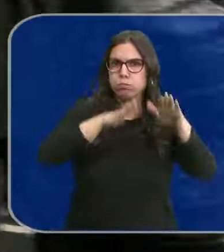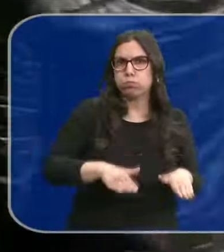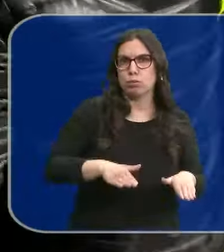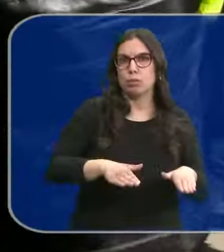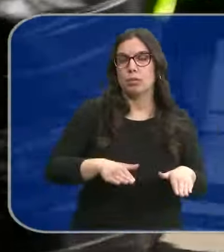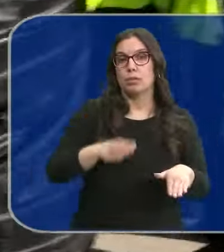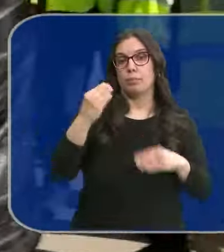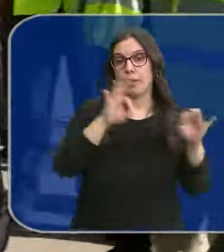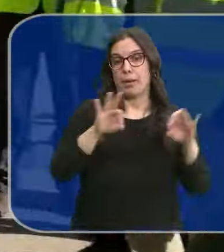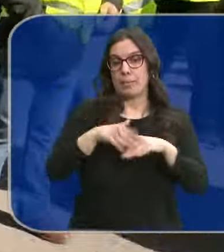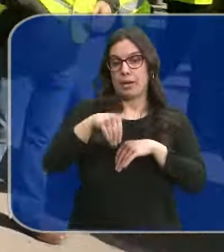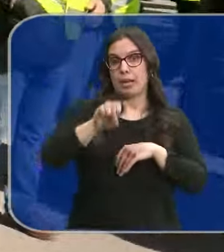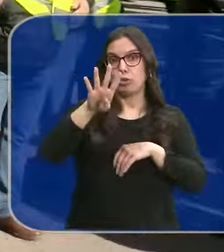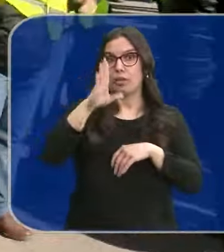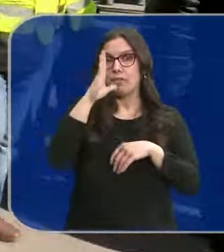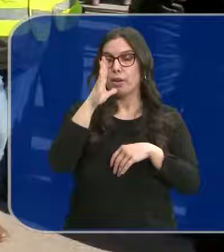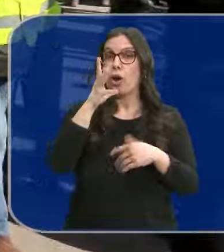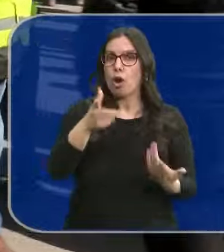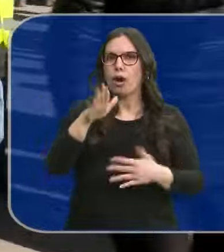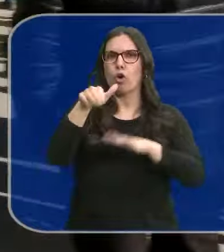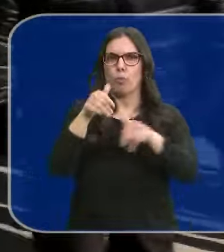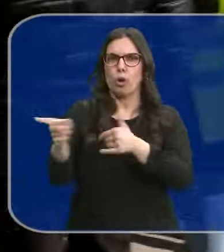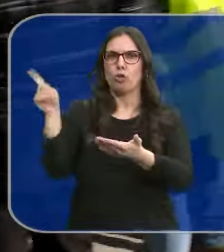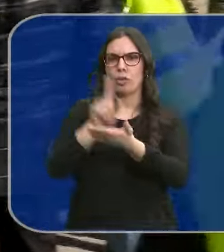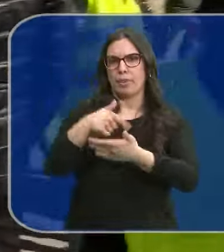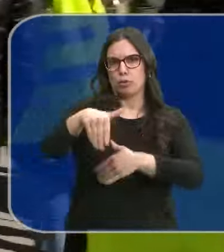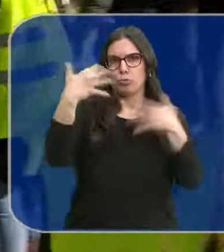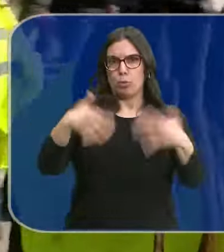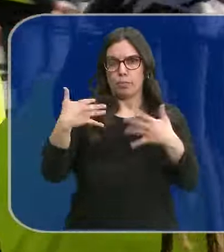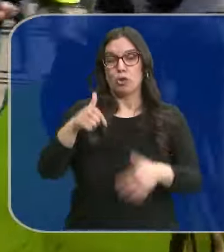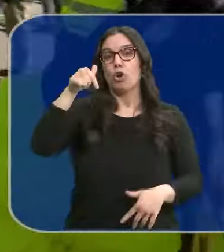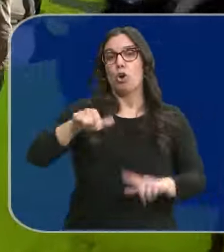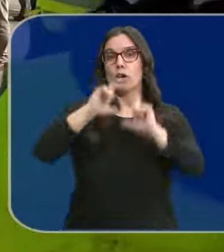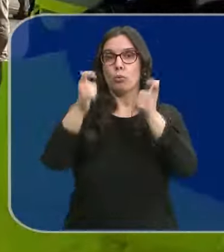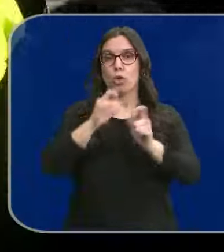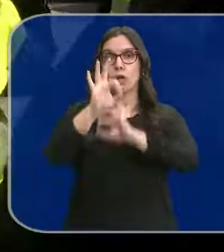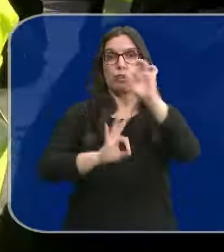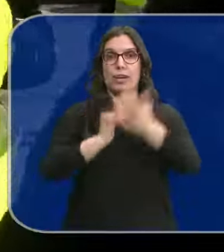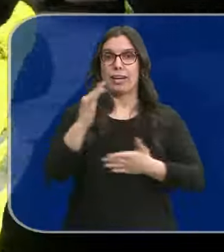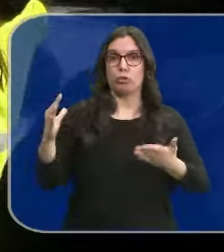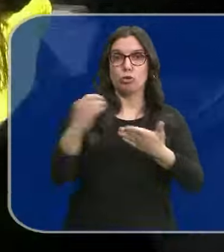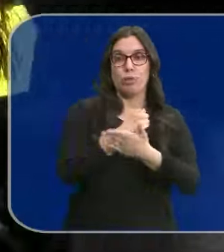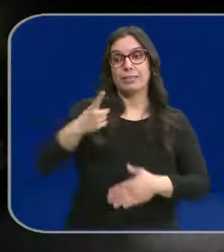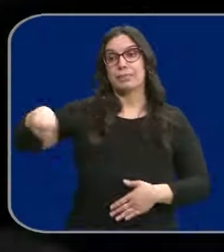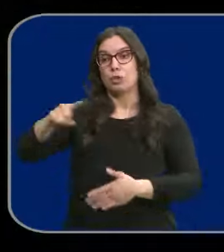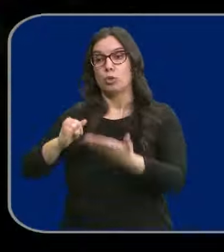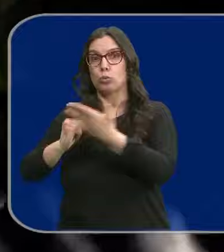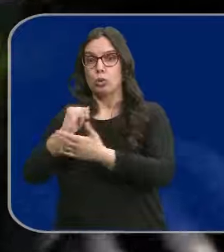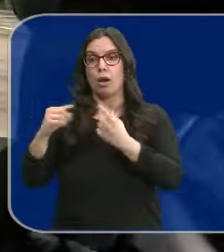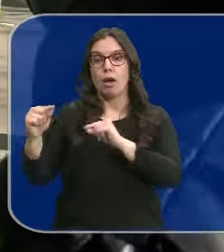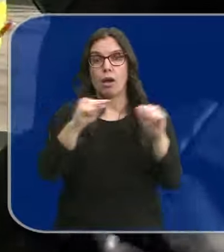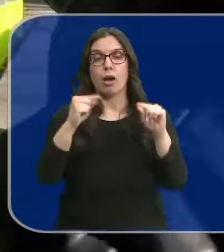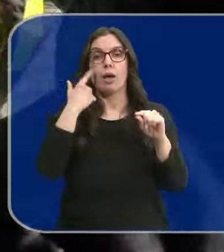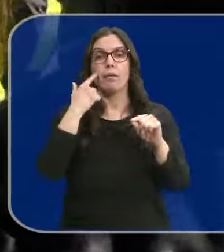previstas para el 14 de febrero. Ahora han vuelto a convocarlas para este miércoles. Hoy se reúnen todas las OPAs y estos agricultores para que las